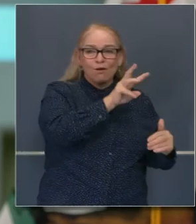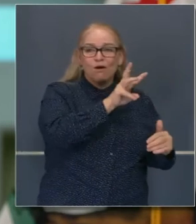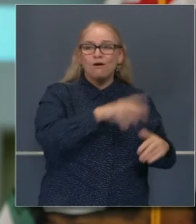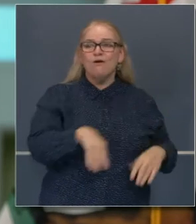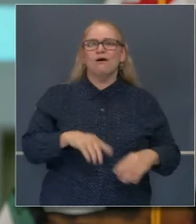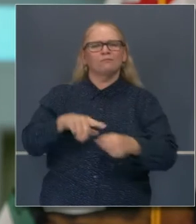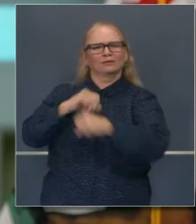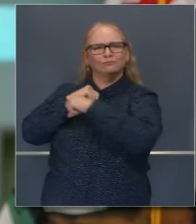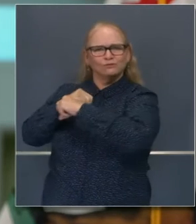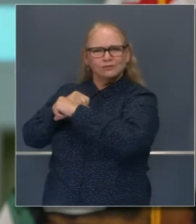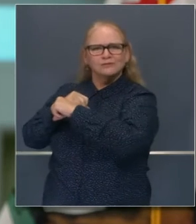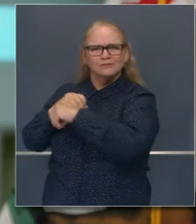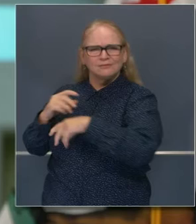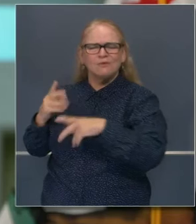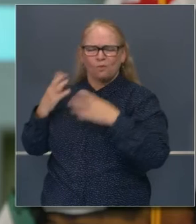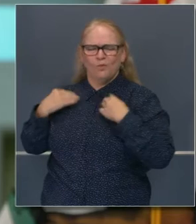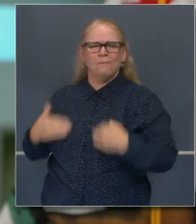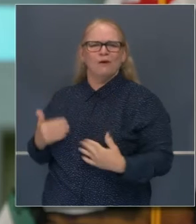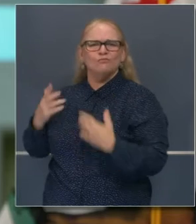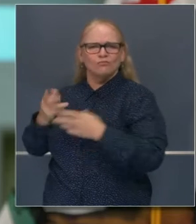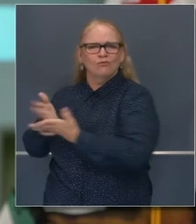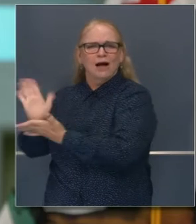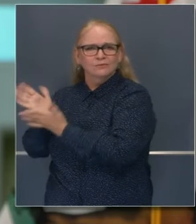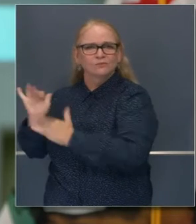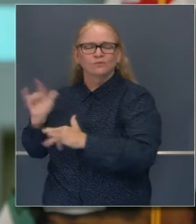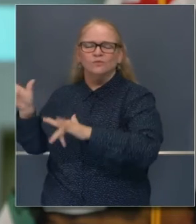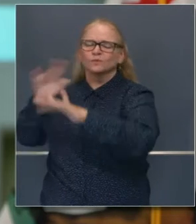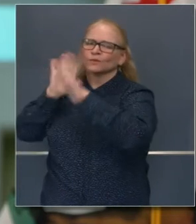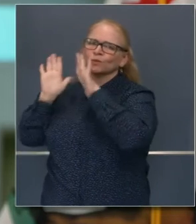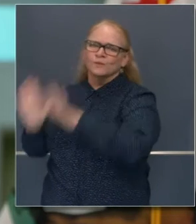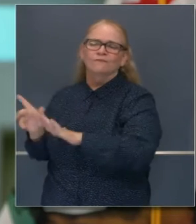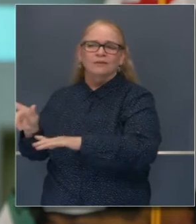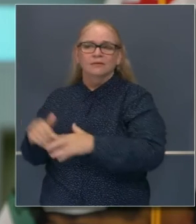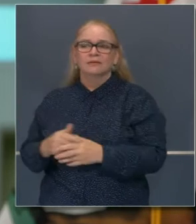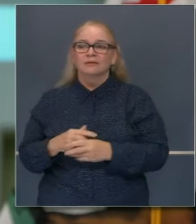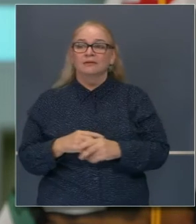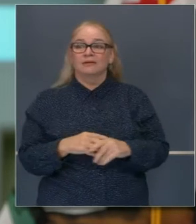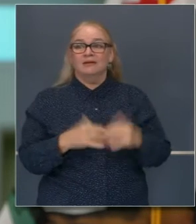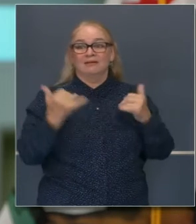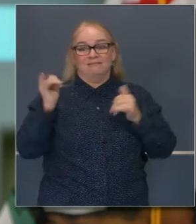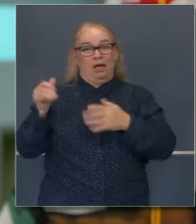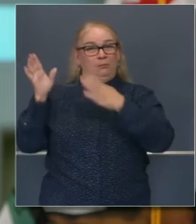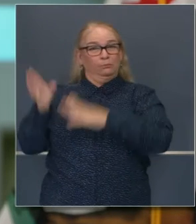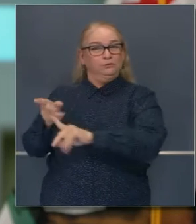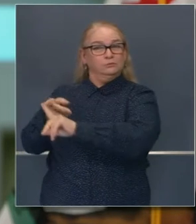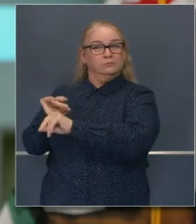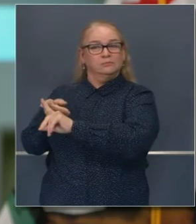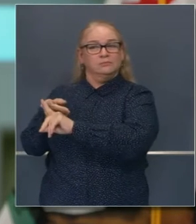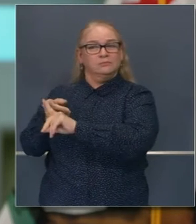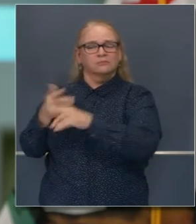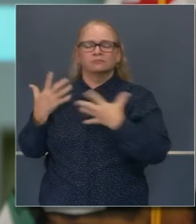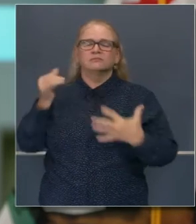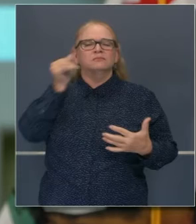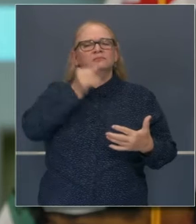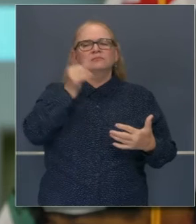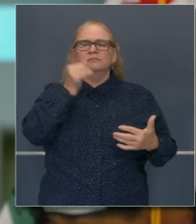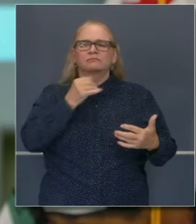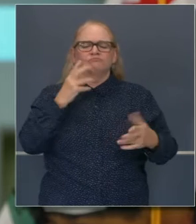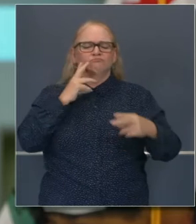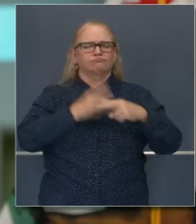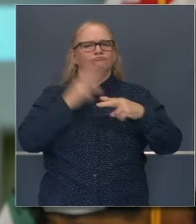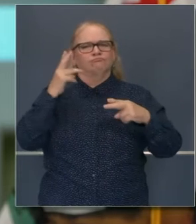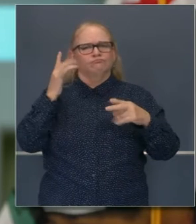de la ley, proteger a los derechos humanos. Marvin Jenkins los ha levantado. Así que juez Marvin Jenkins es una persona de altísimos